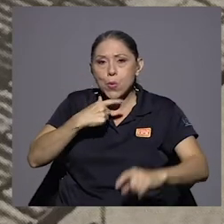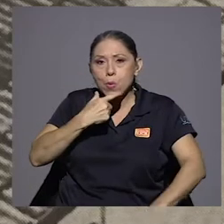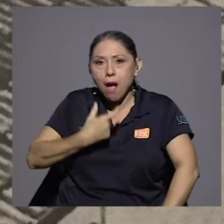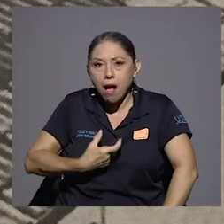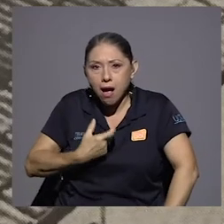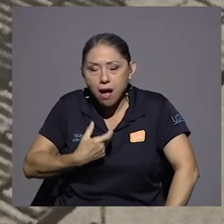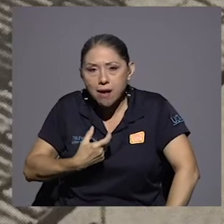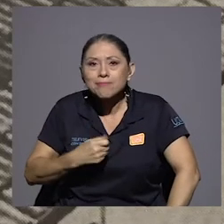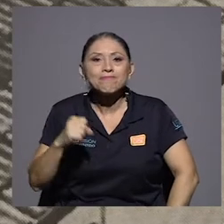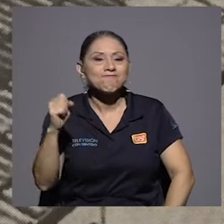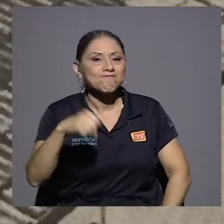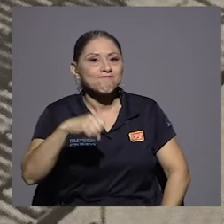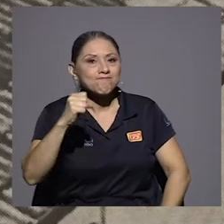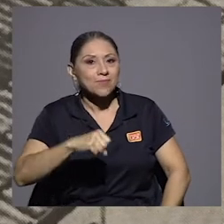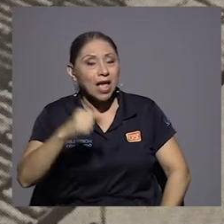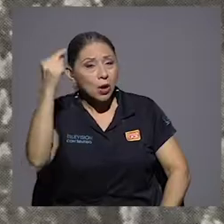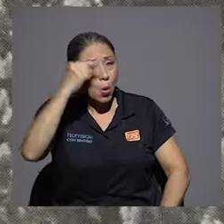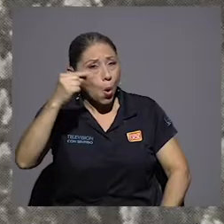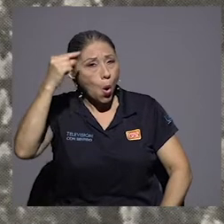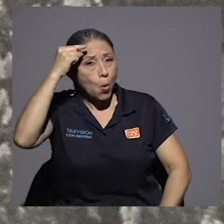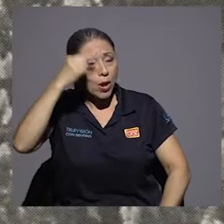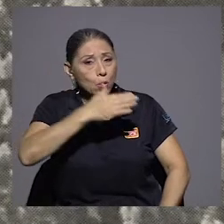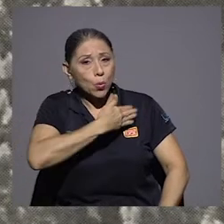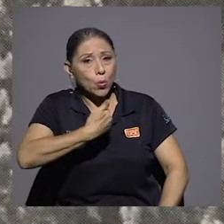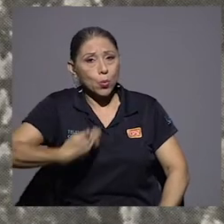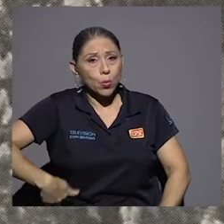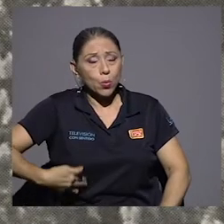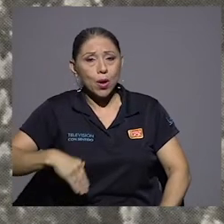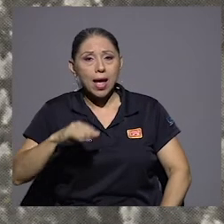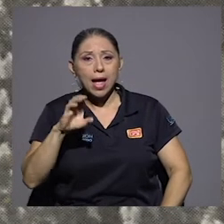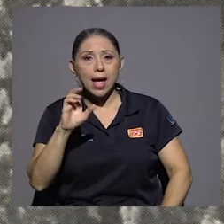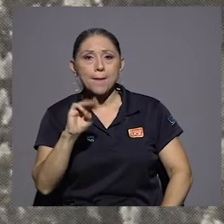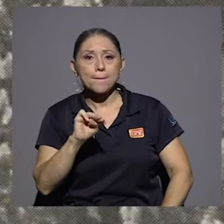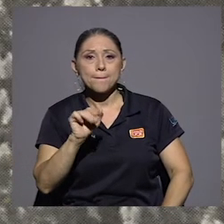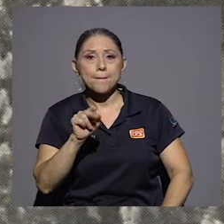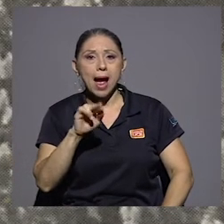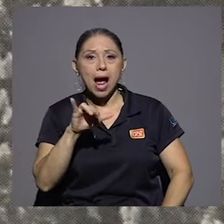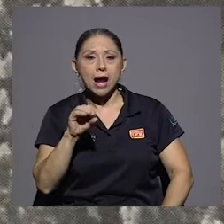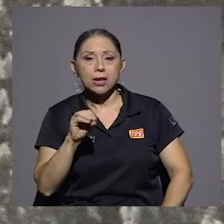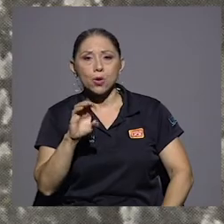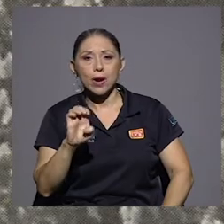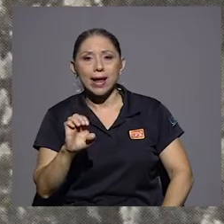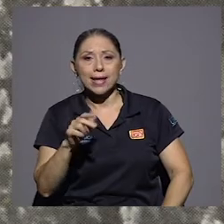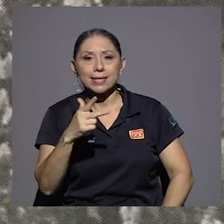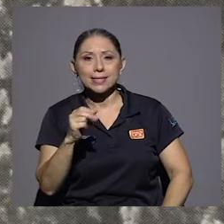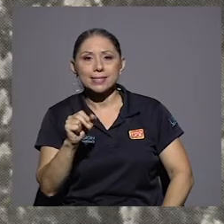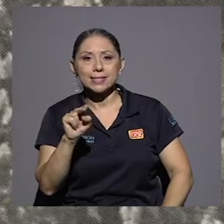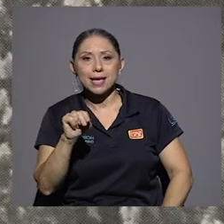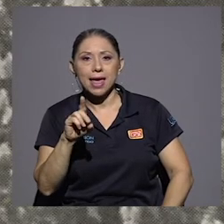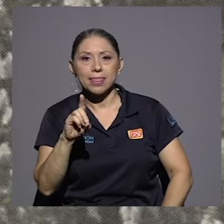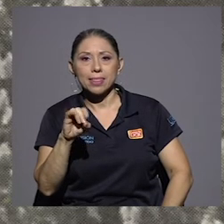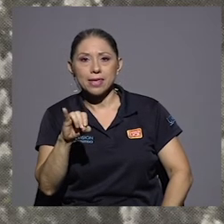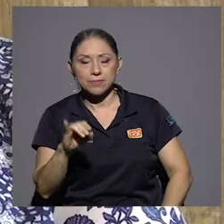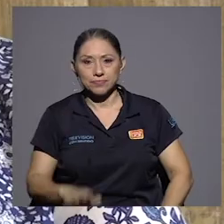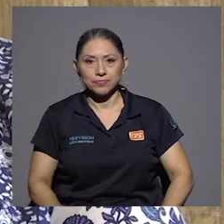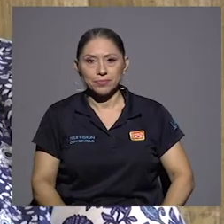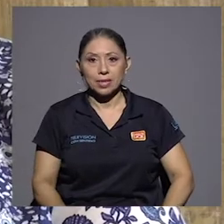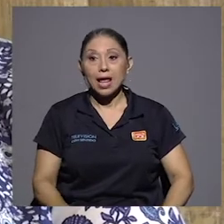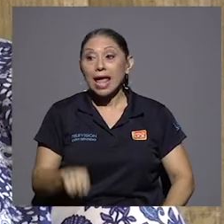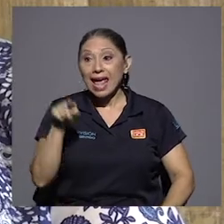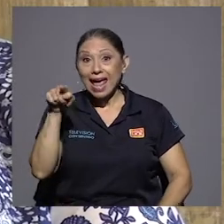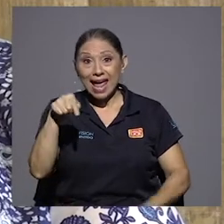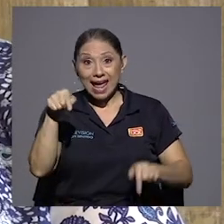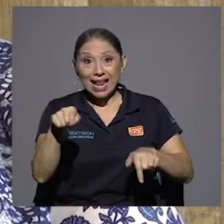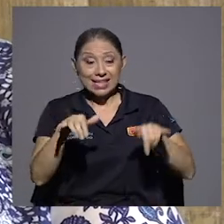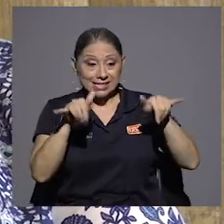Ese fue con el gobierno Mario Chandy. Se le permite regresar en el, bueno, él se queda para